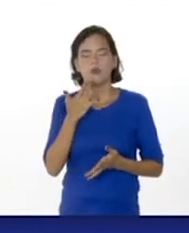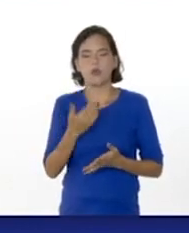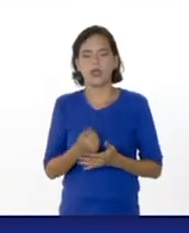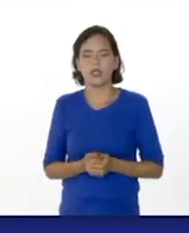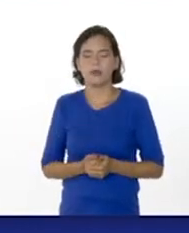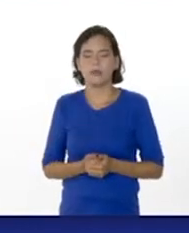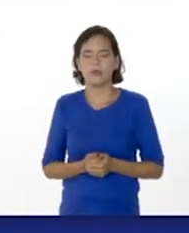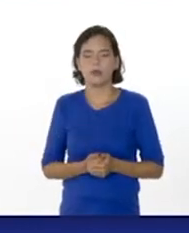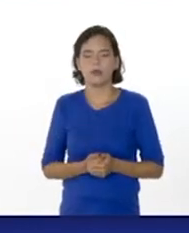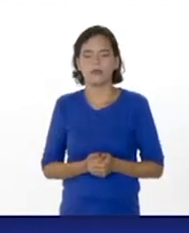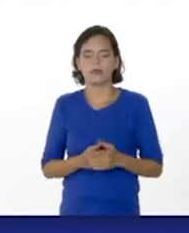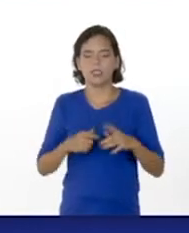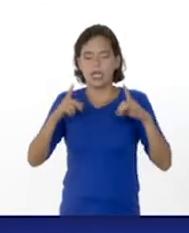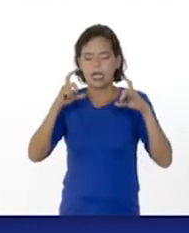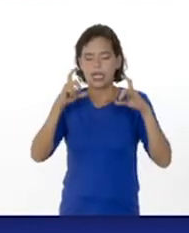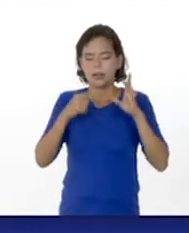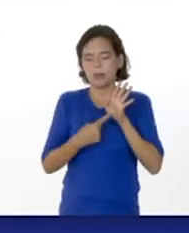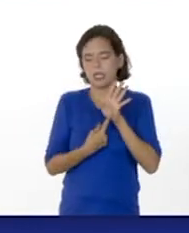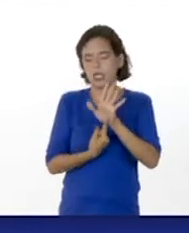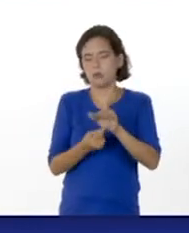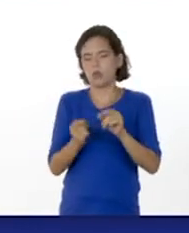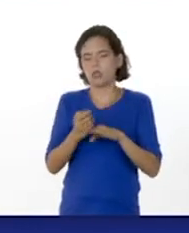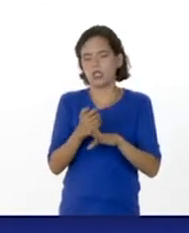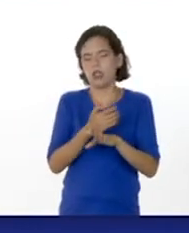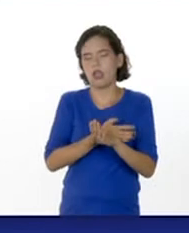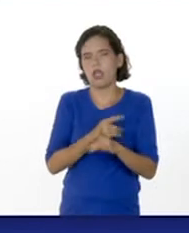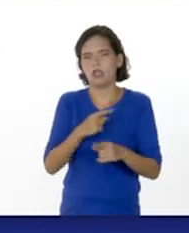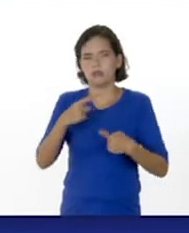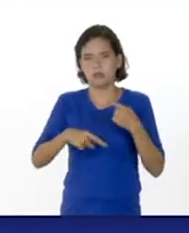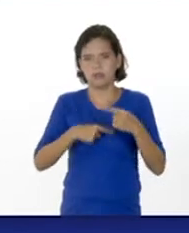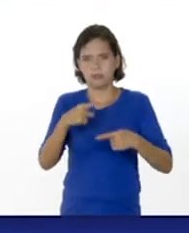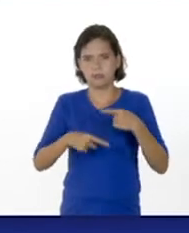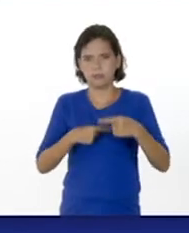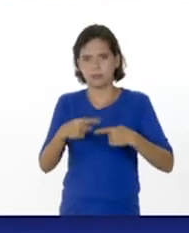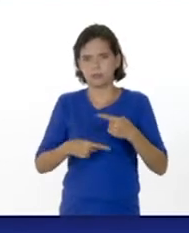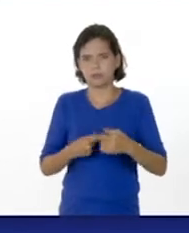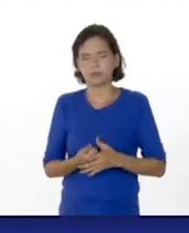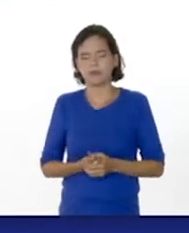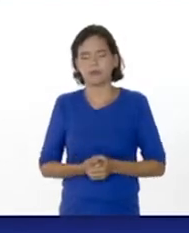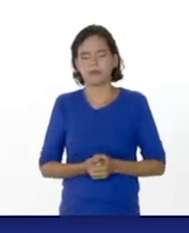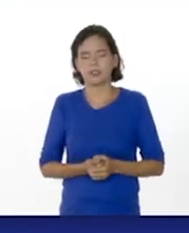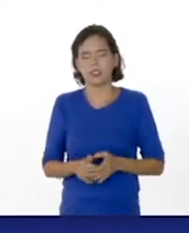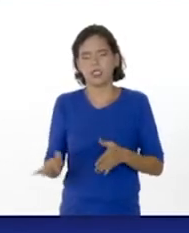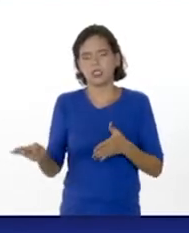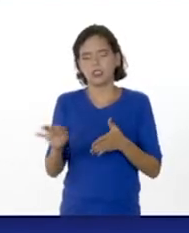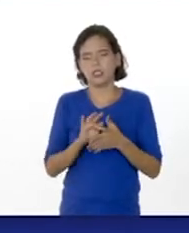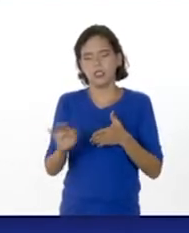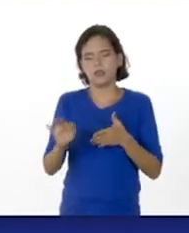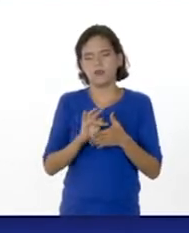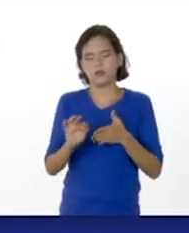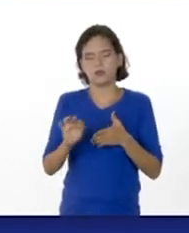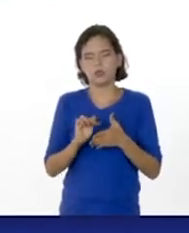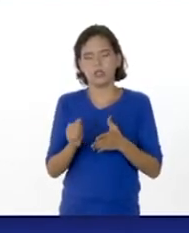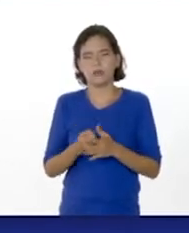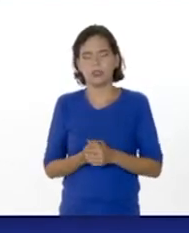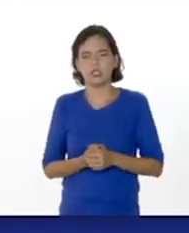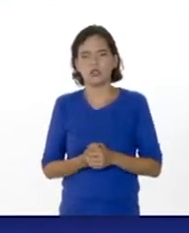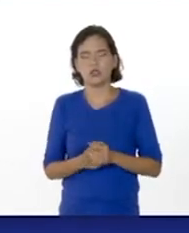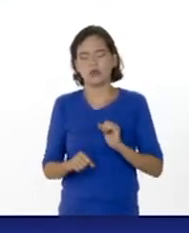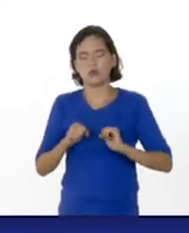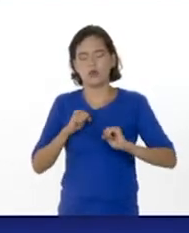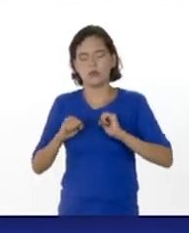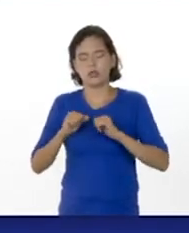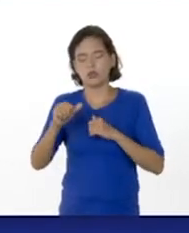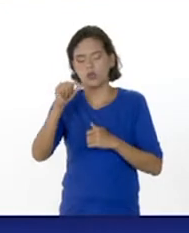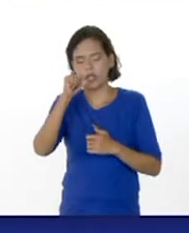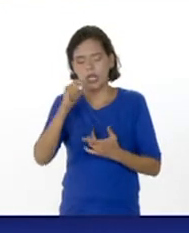la lámina que les mostré sobre, ¿ok? El esquema del funcionamiento del fluido